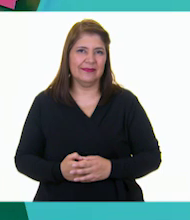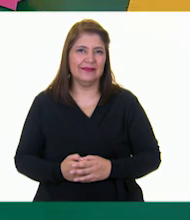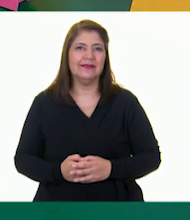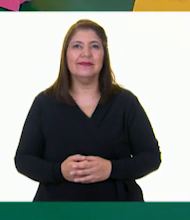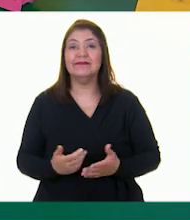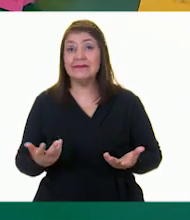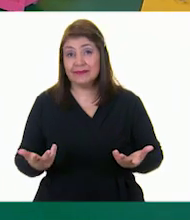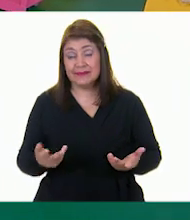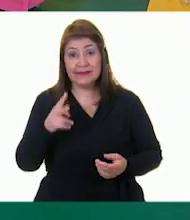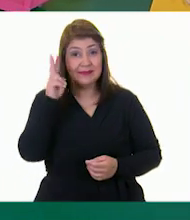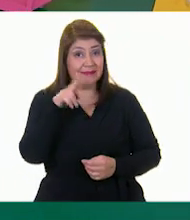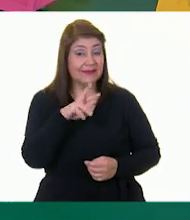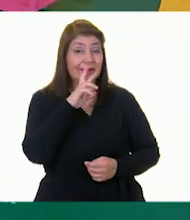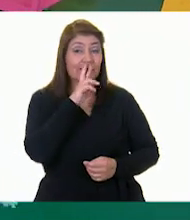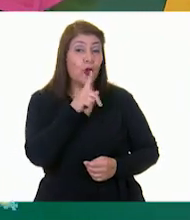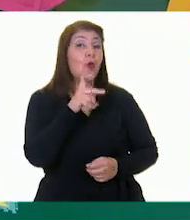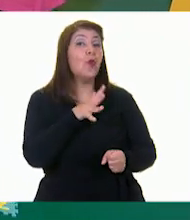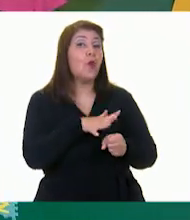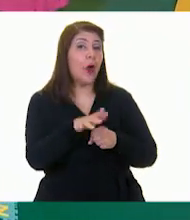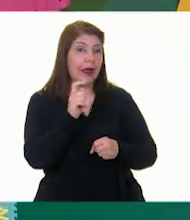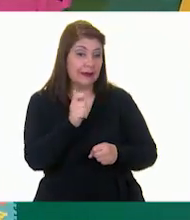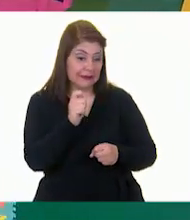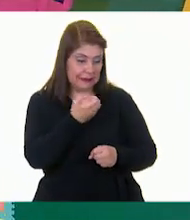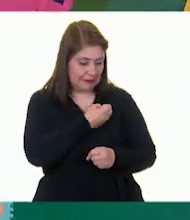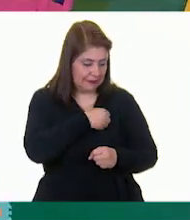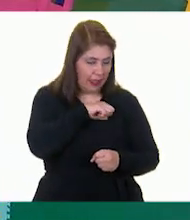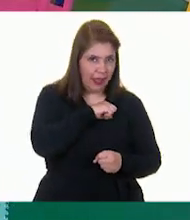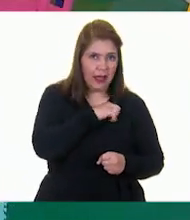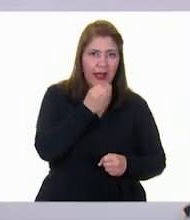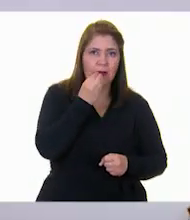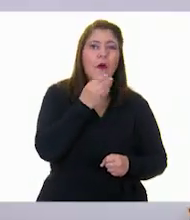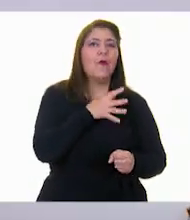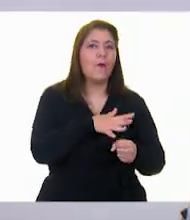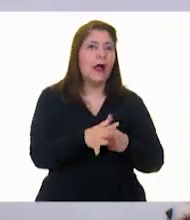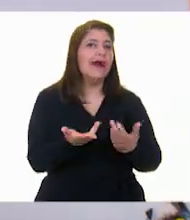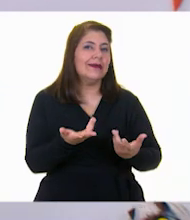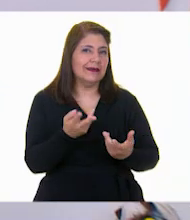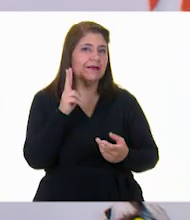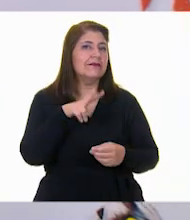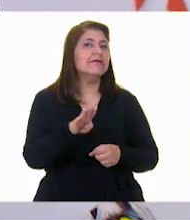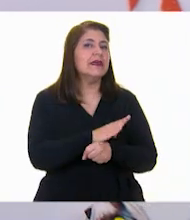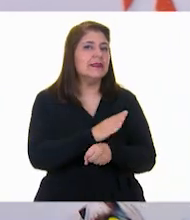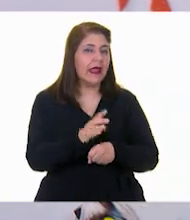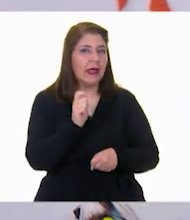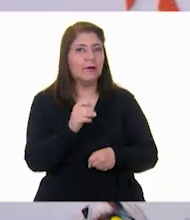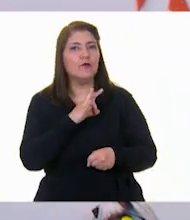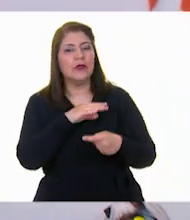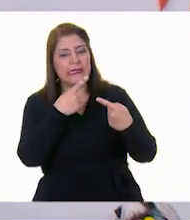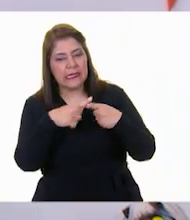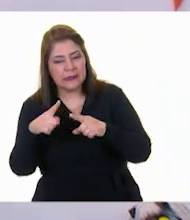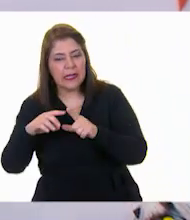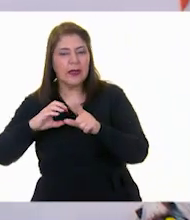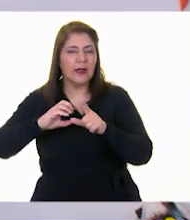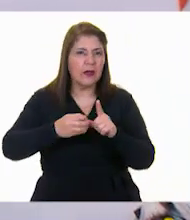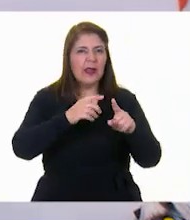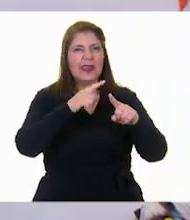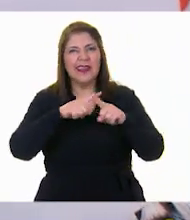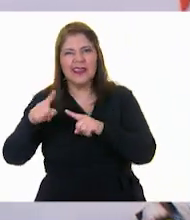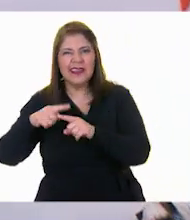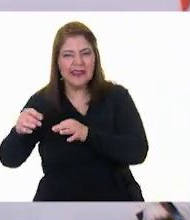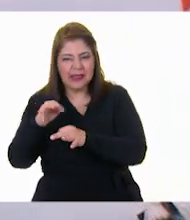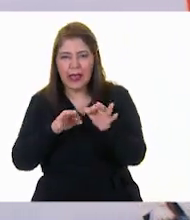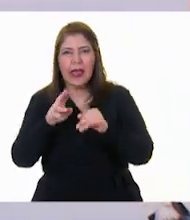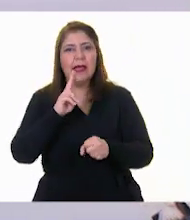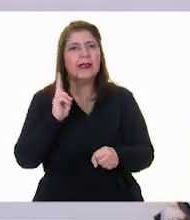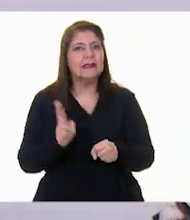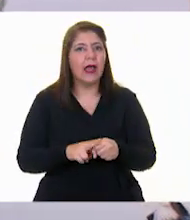Lo mejor de comer de manera saludable es que podemos comer semillas, leguminosas, frutas o verduras en su forma más